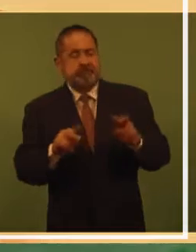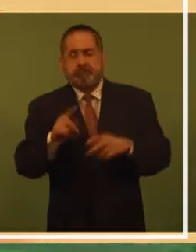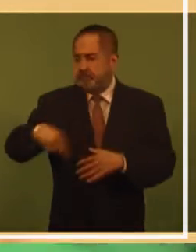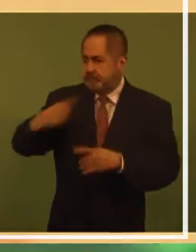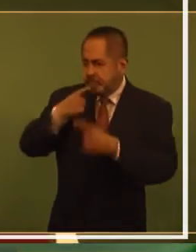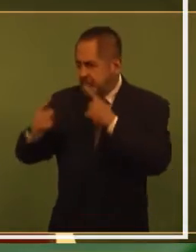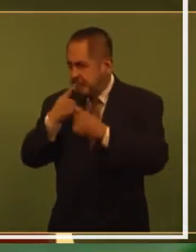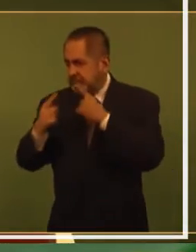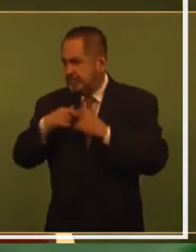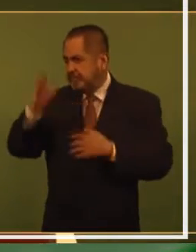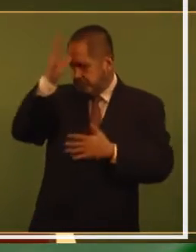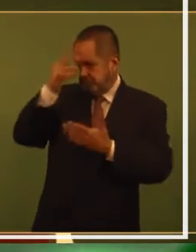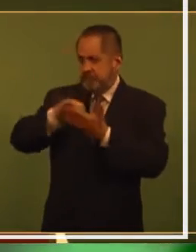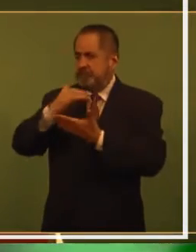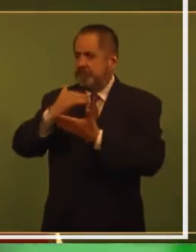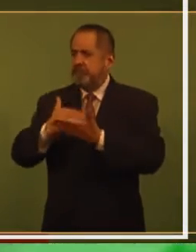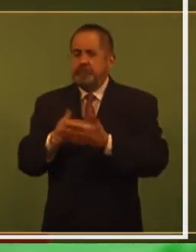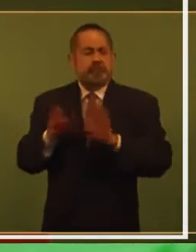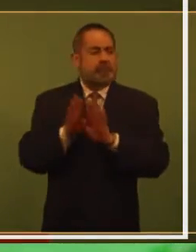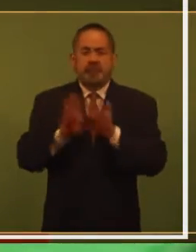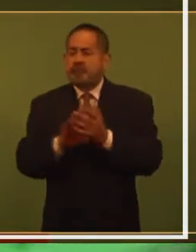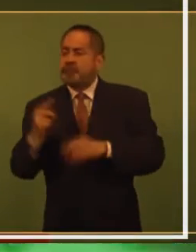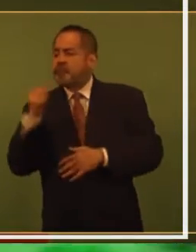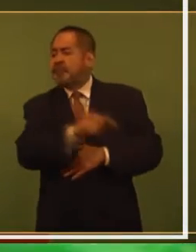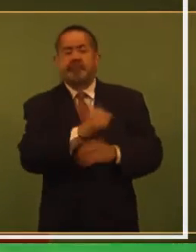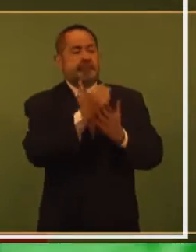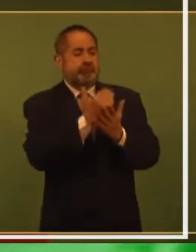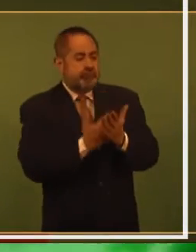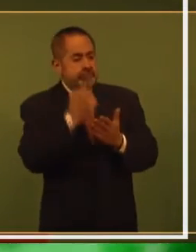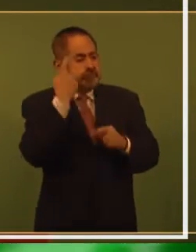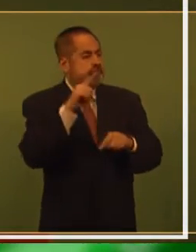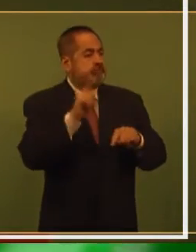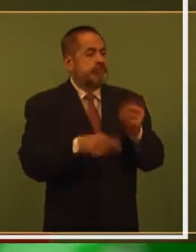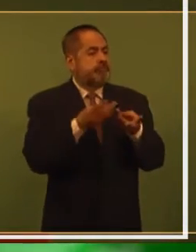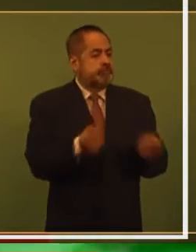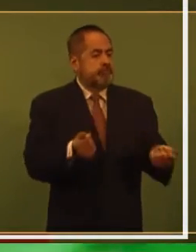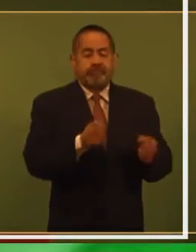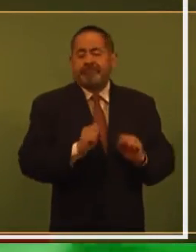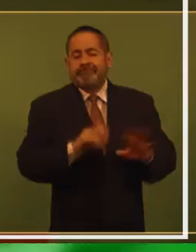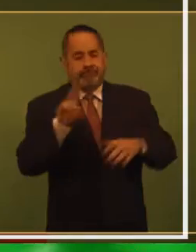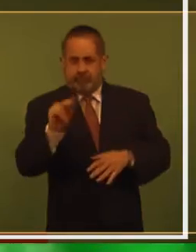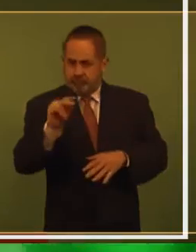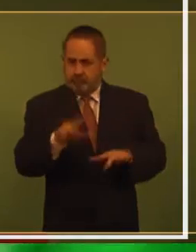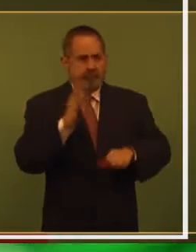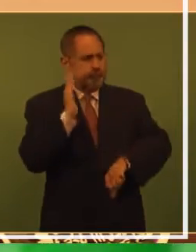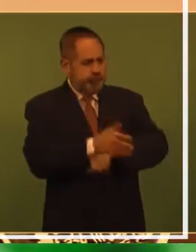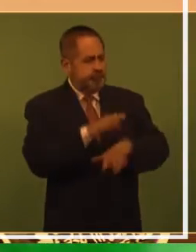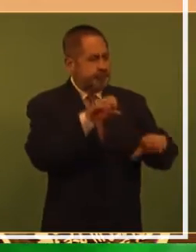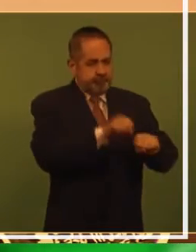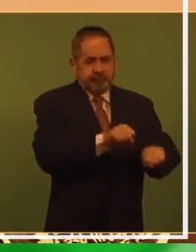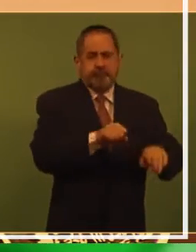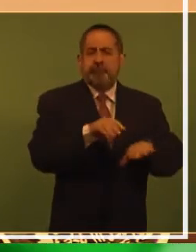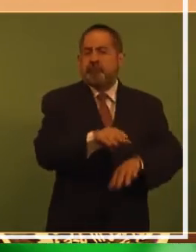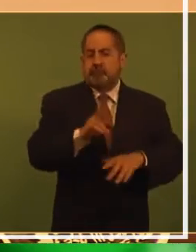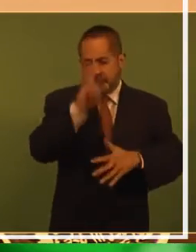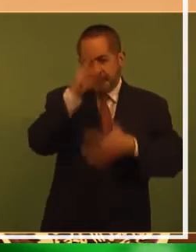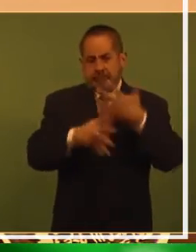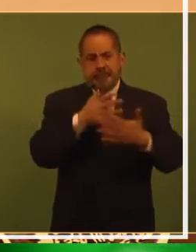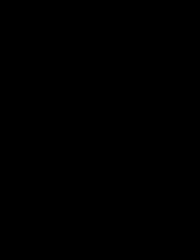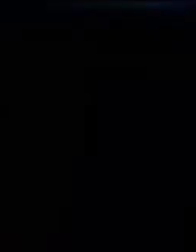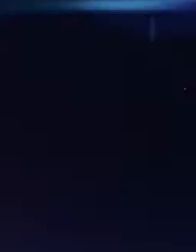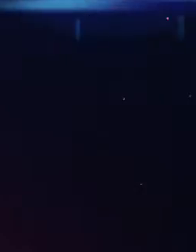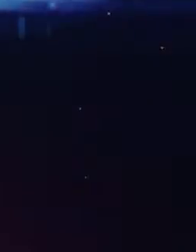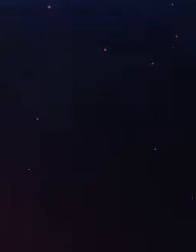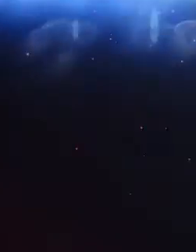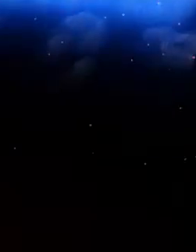acuerdan ahí acciones para la prevención, atención y erradicación de la impunidad en materia de violencia hacia las